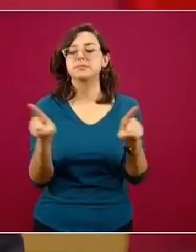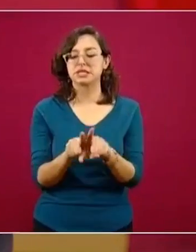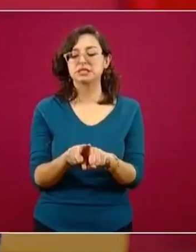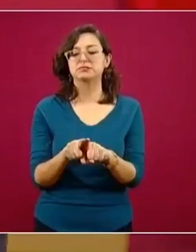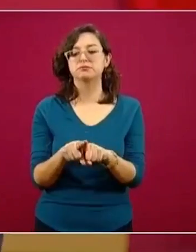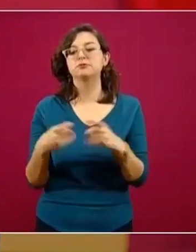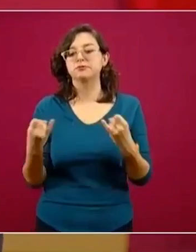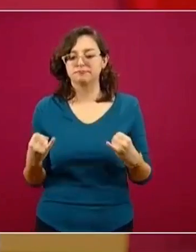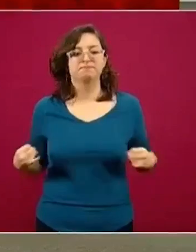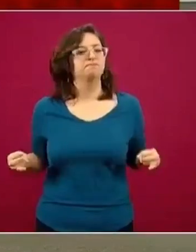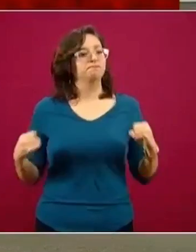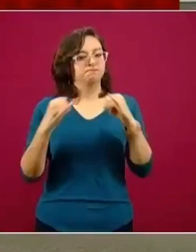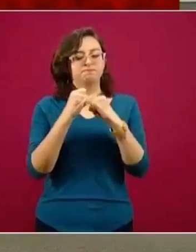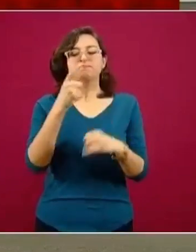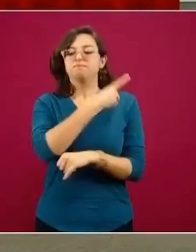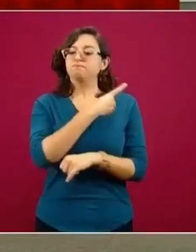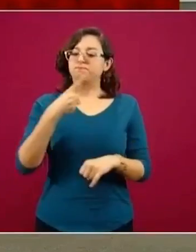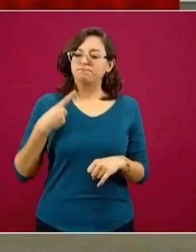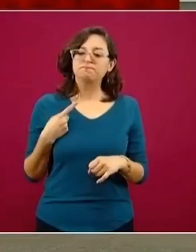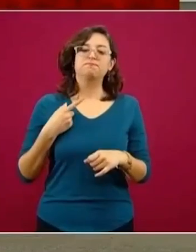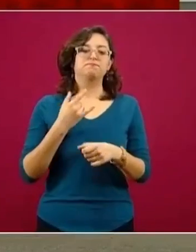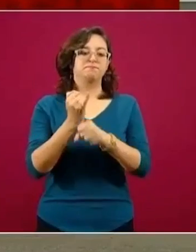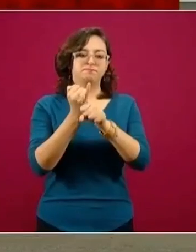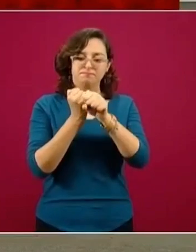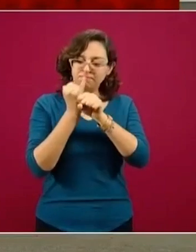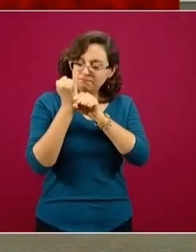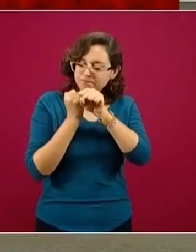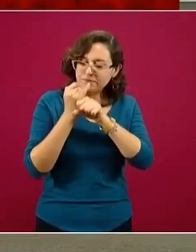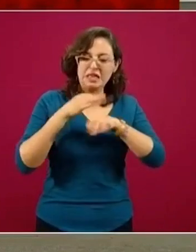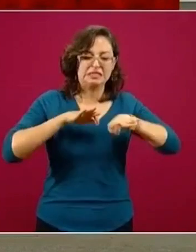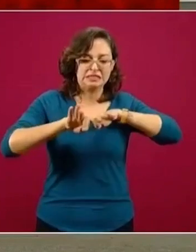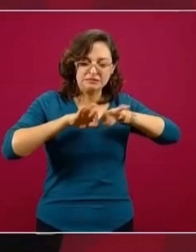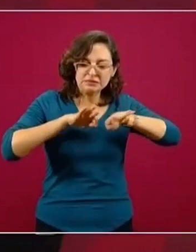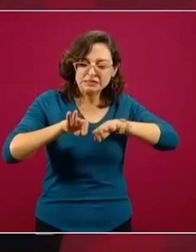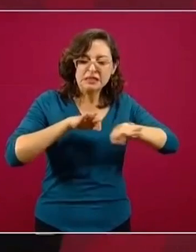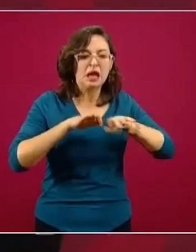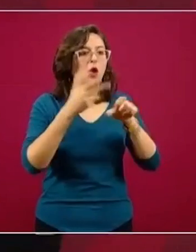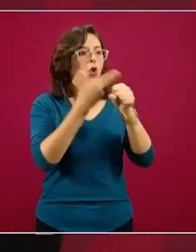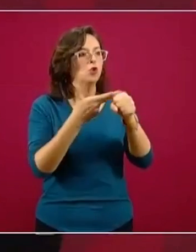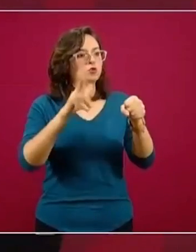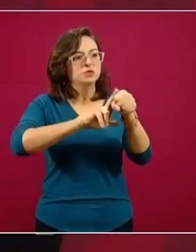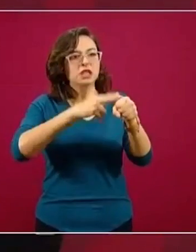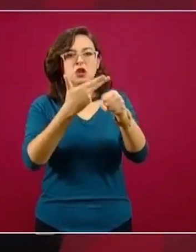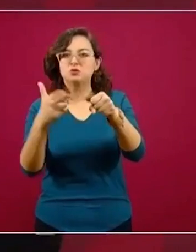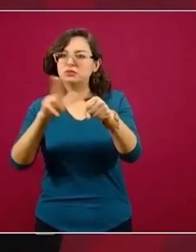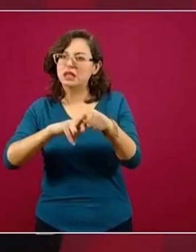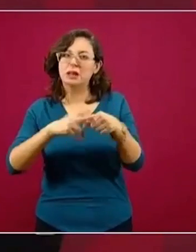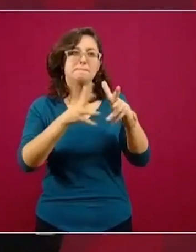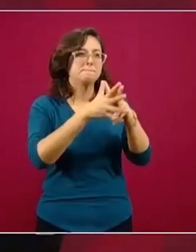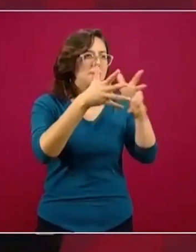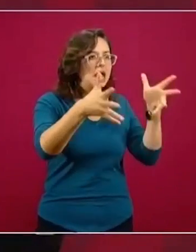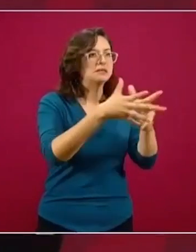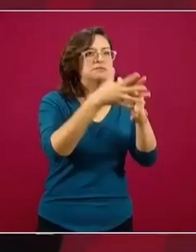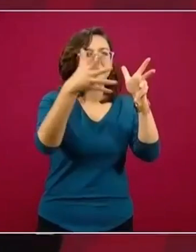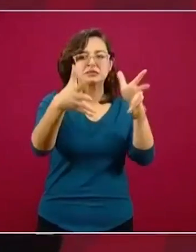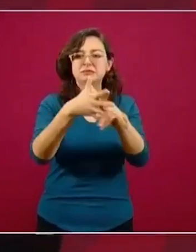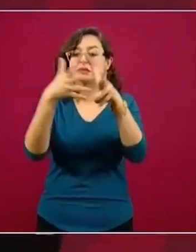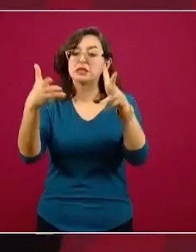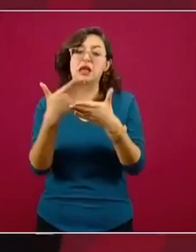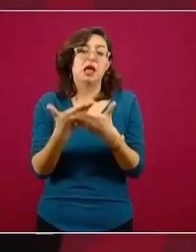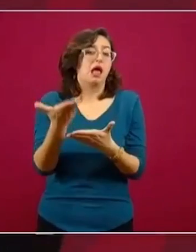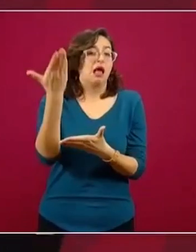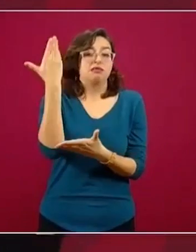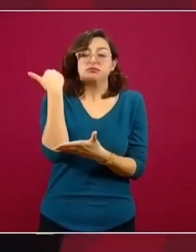tendrán que seguir trabajando en expandir las capacidades de nuestro Sistema Nacional de Salud, que de por sí eran muy